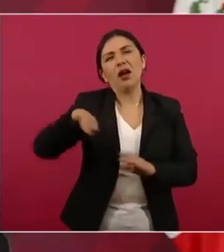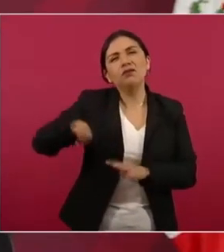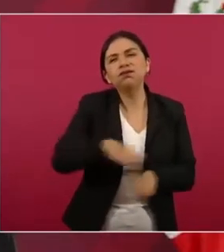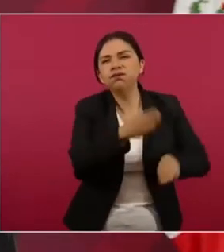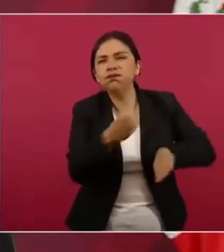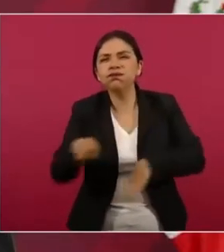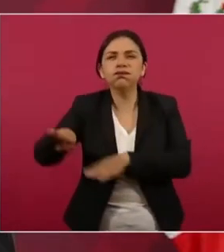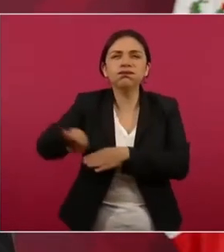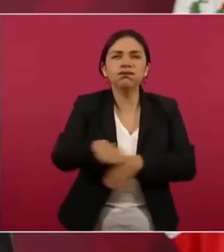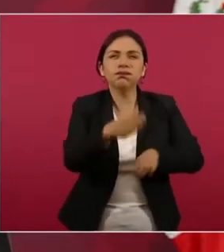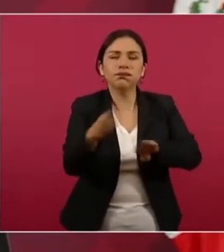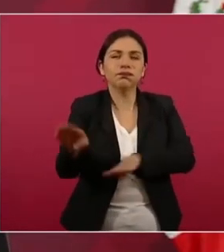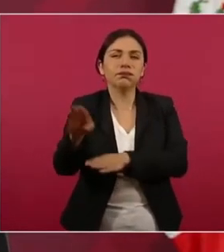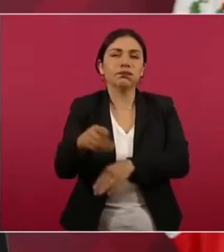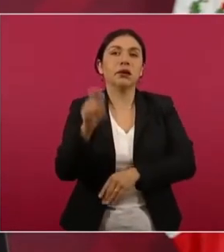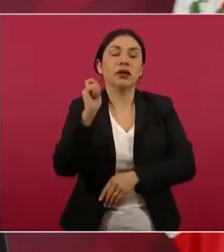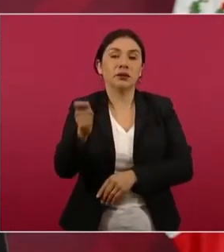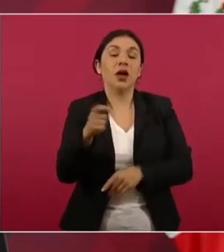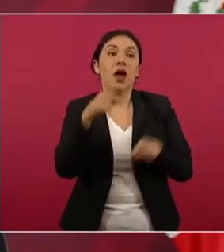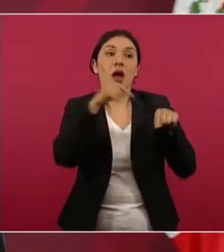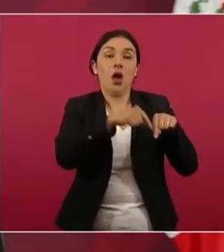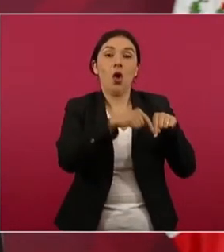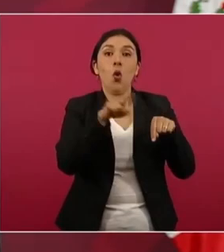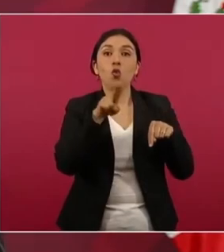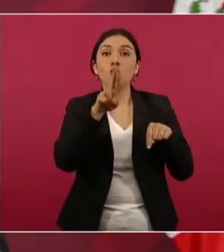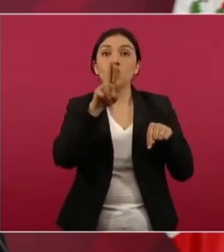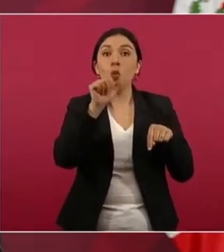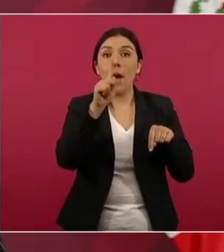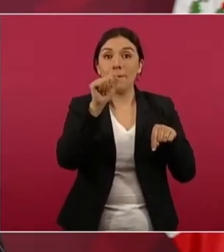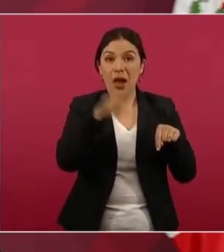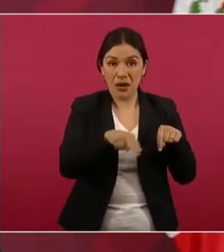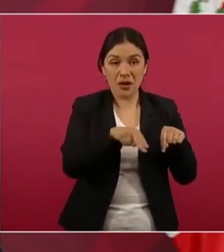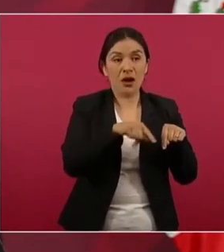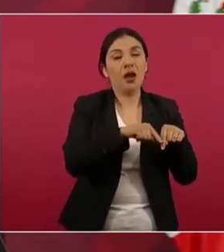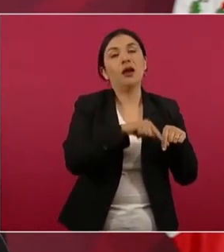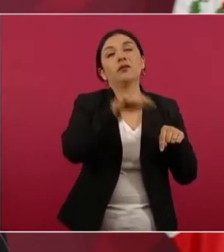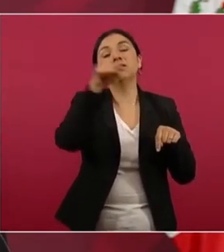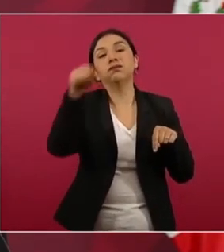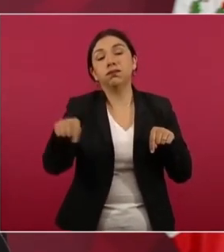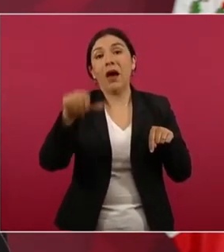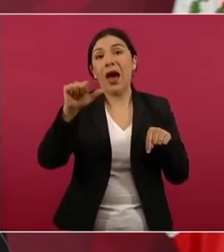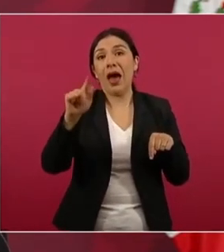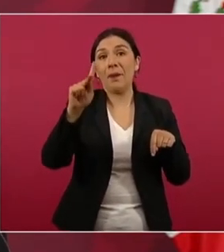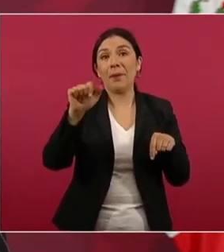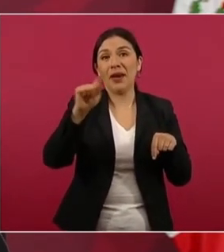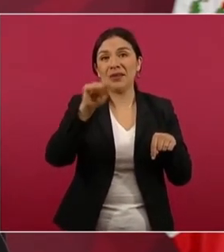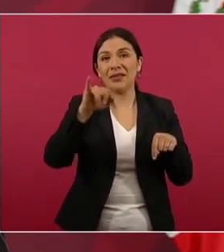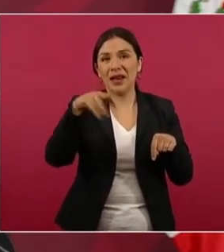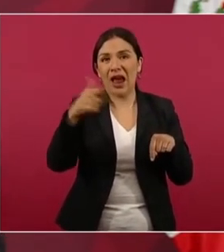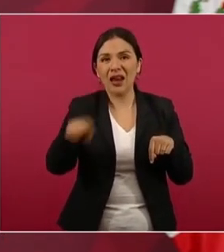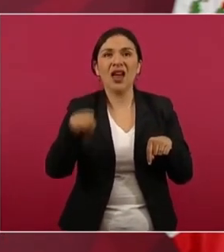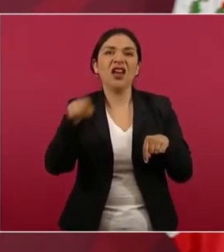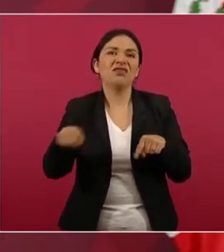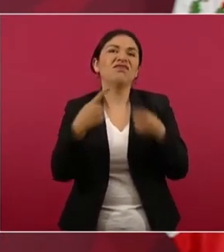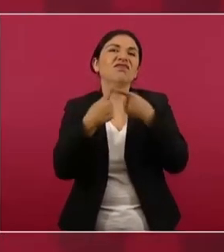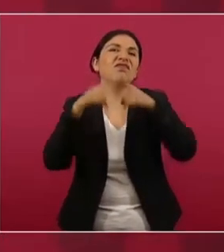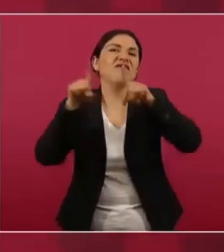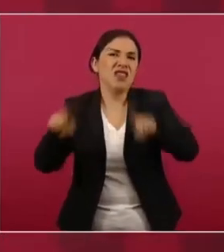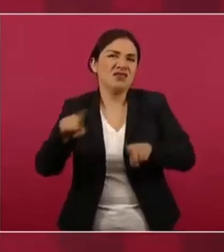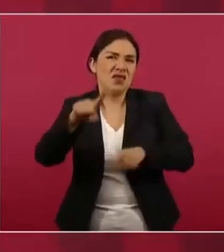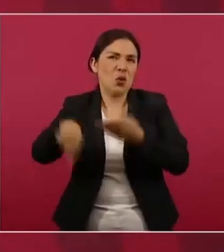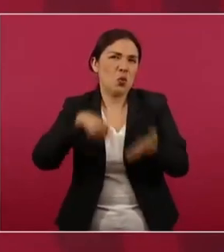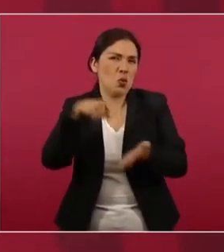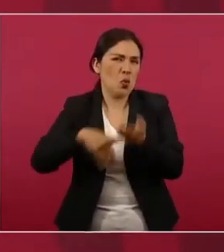que ya, a diferencia de Uruapan, a Patxingán es tierra caliente. Y todavía le sugieren,